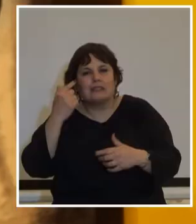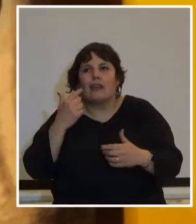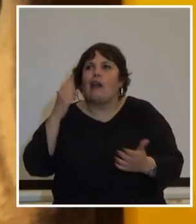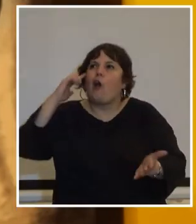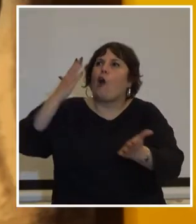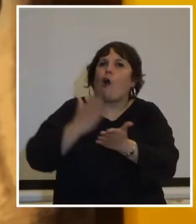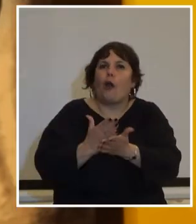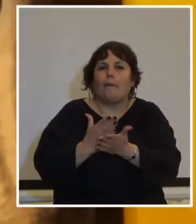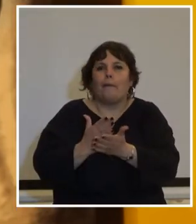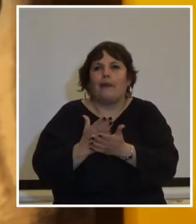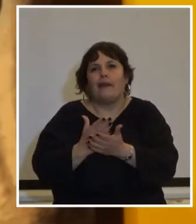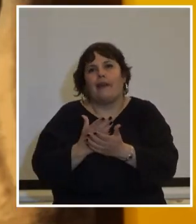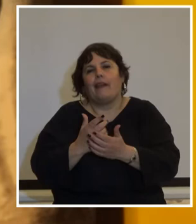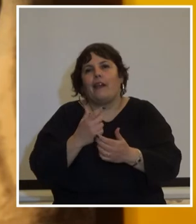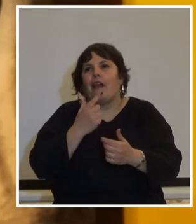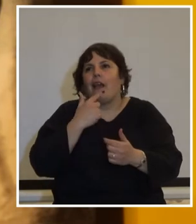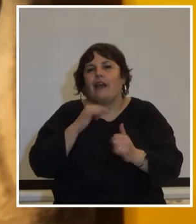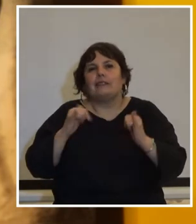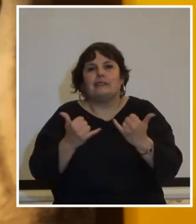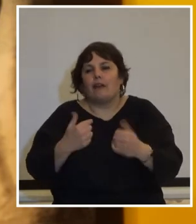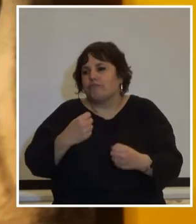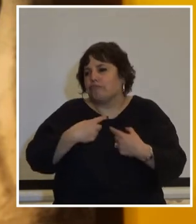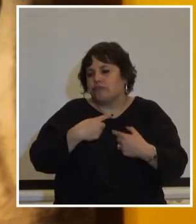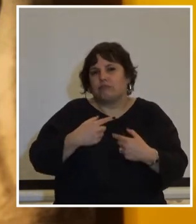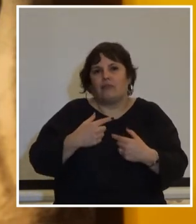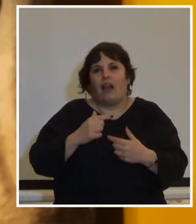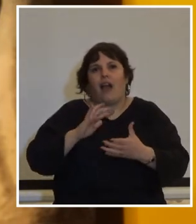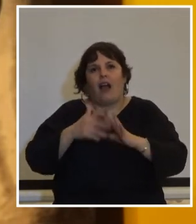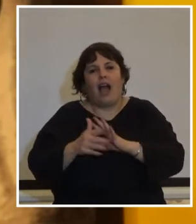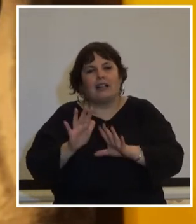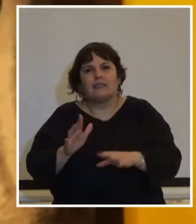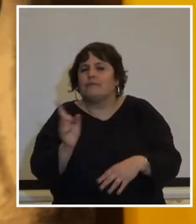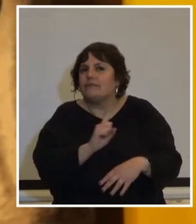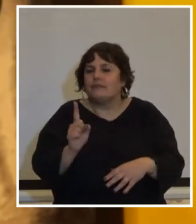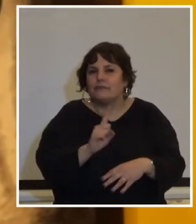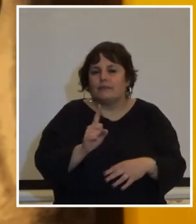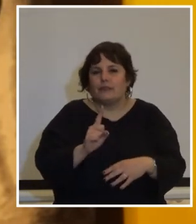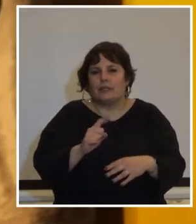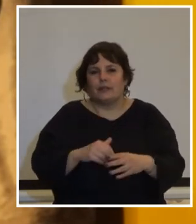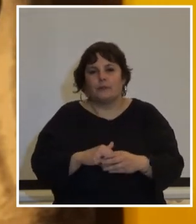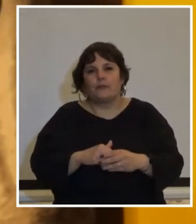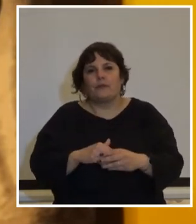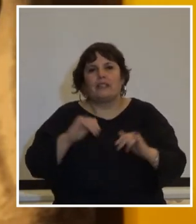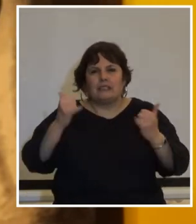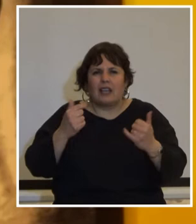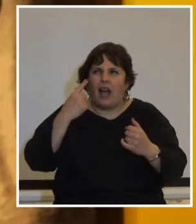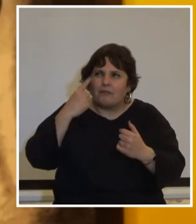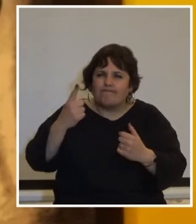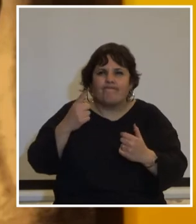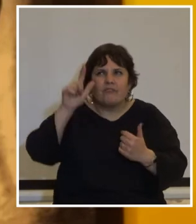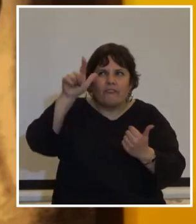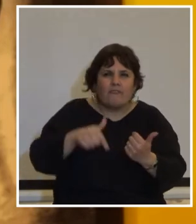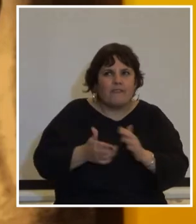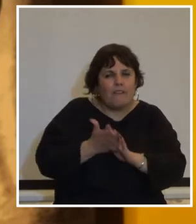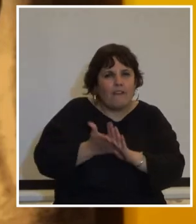estado eran un espacio de rayos en cielo sereno no, no se veía venir el golpe